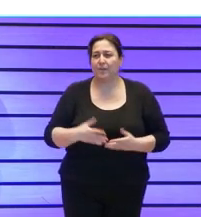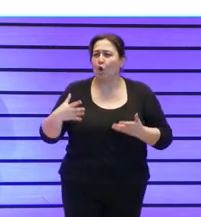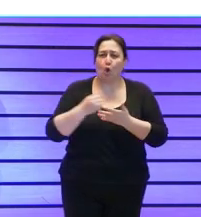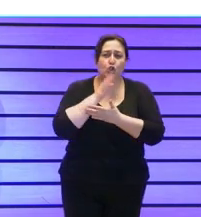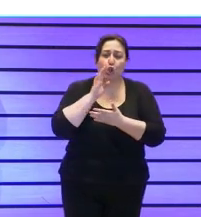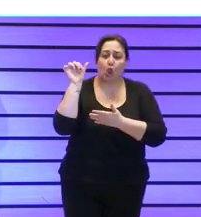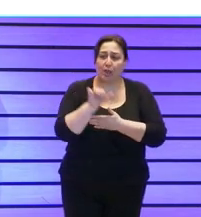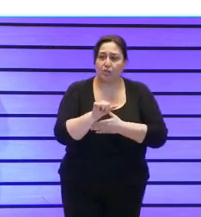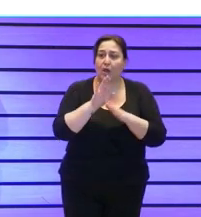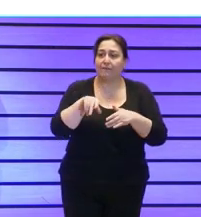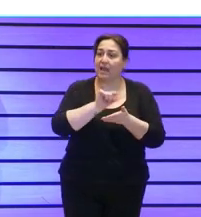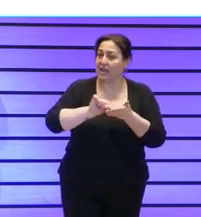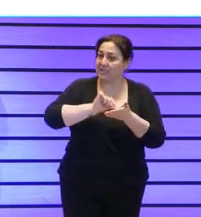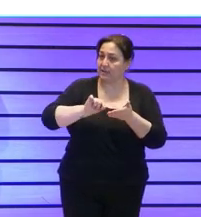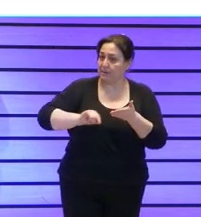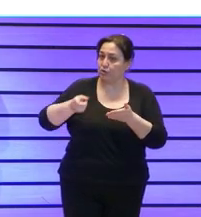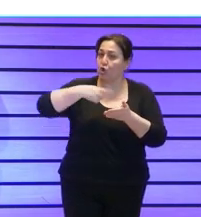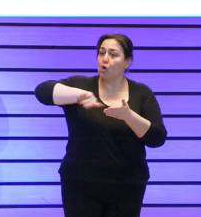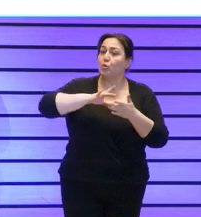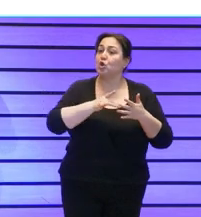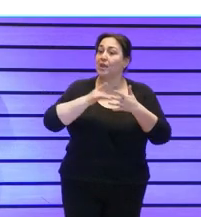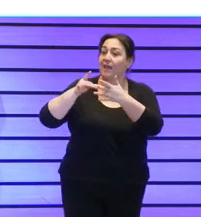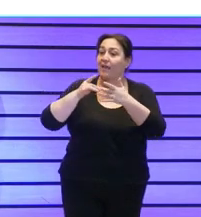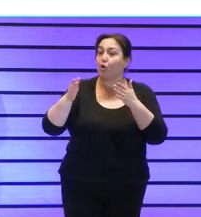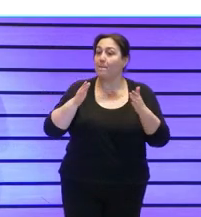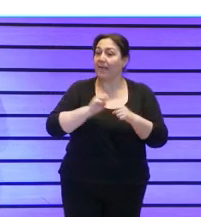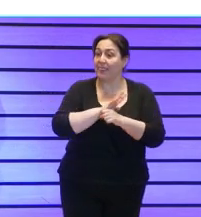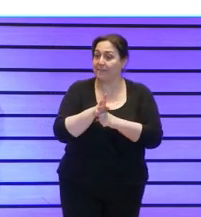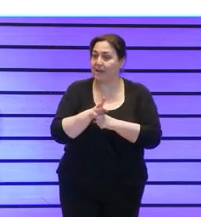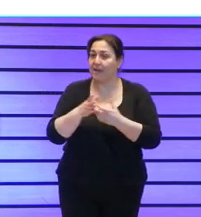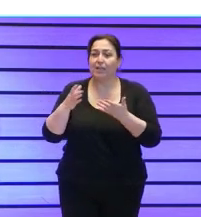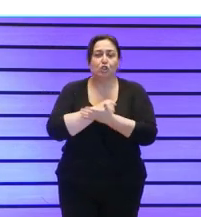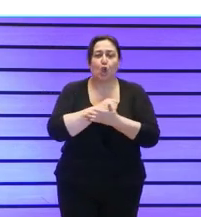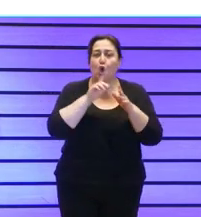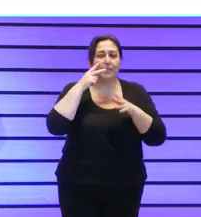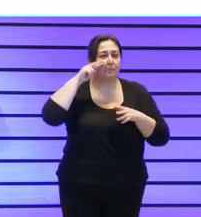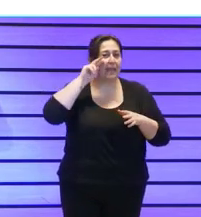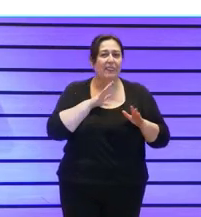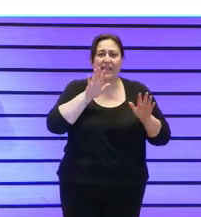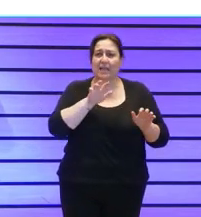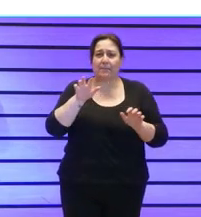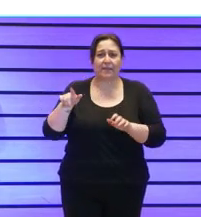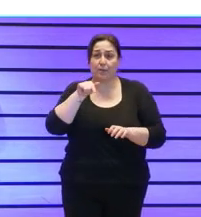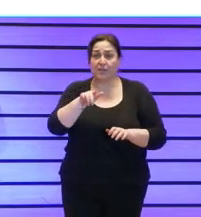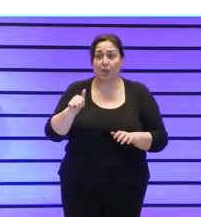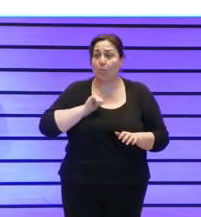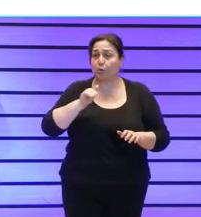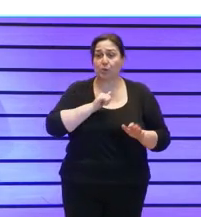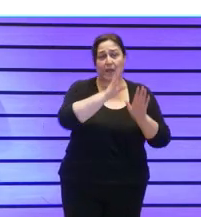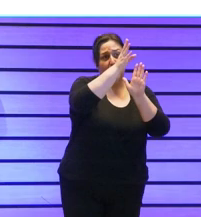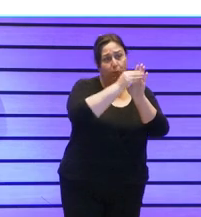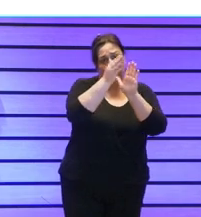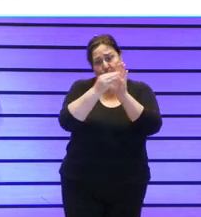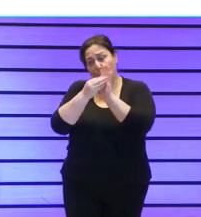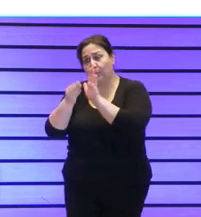eso escribimos nuestro liderazgo en pandemia y recogimos todo lo que habíamos aprendido de esta oportunidad desafortunada